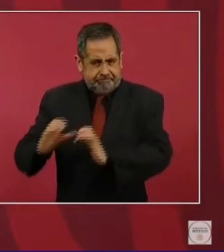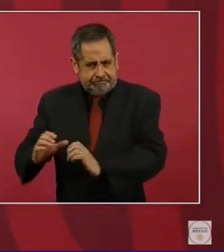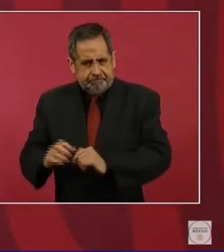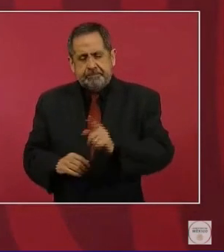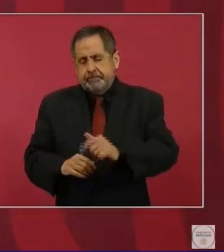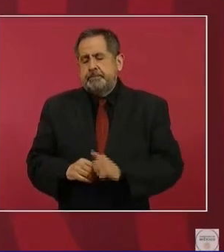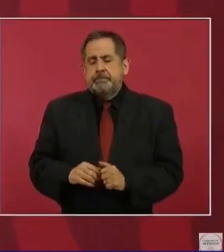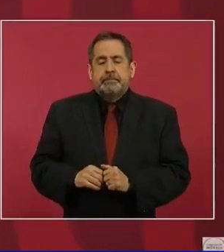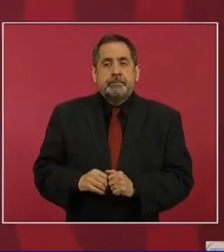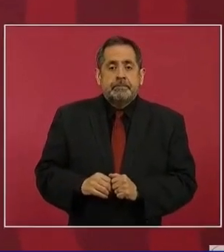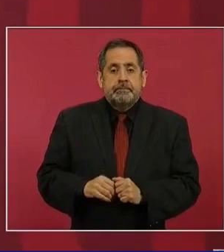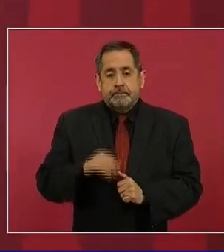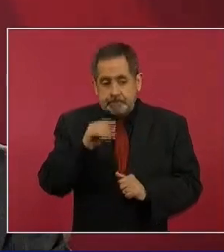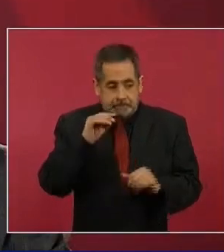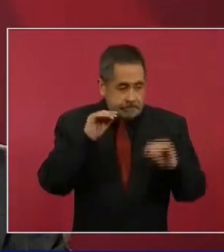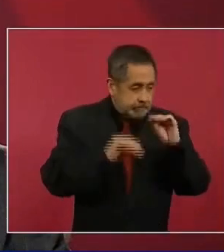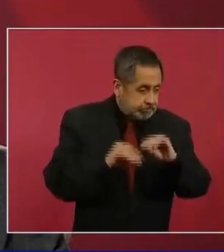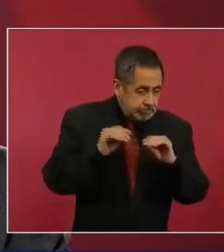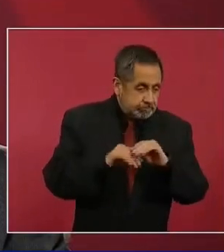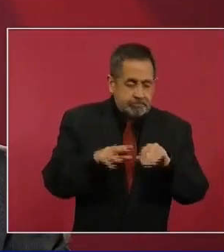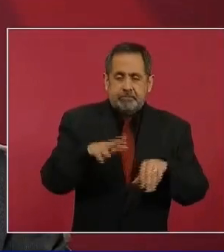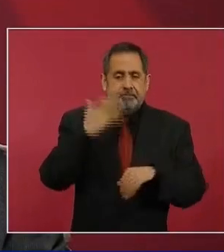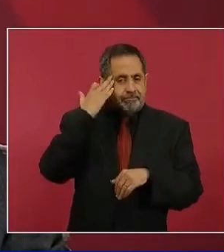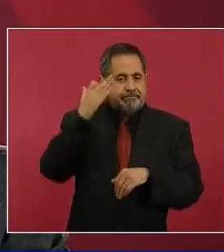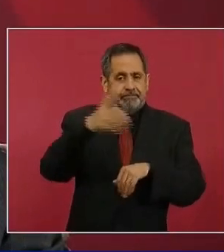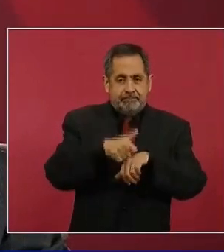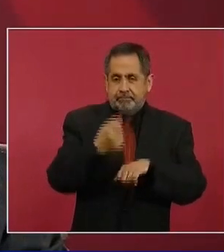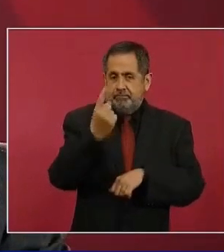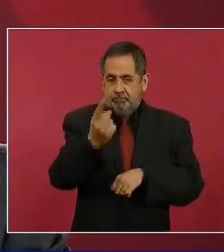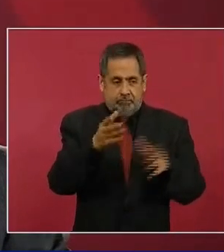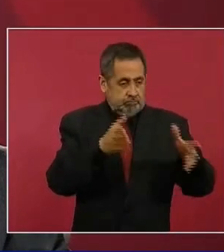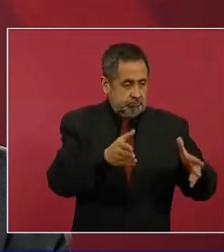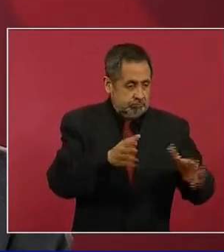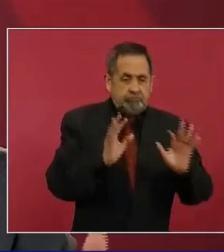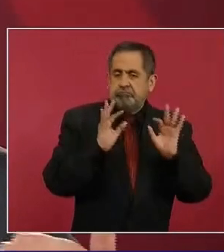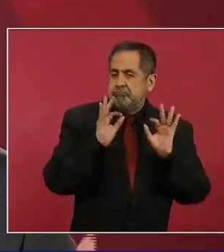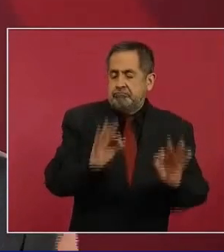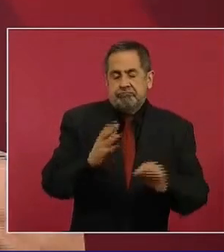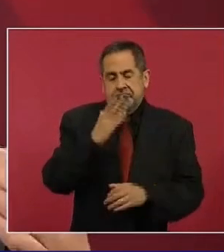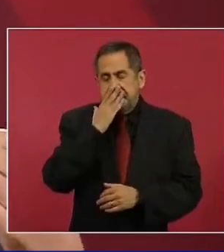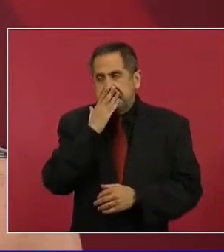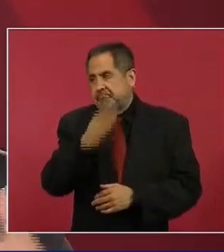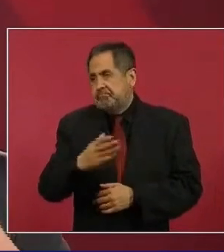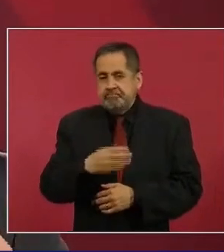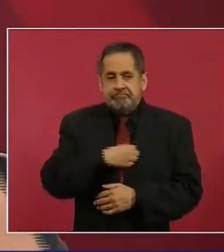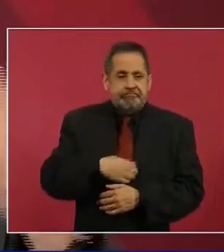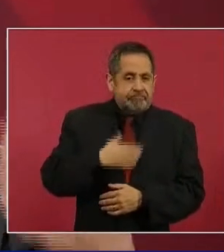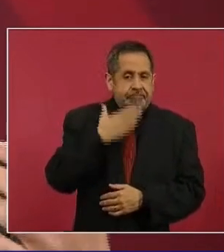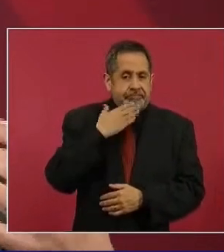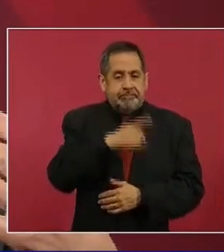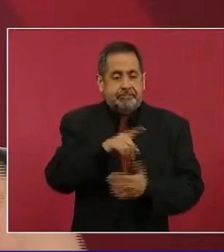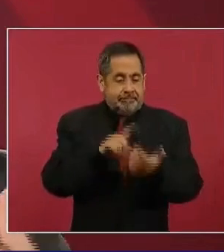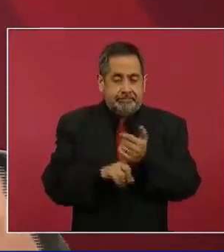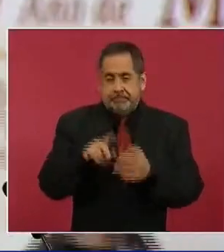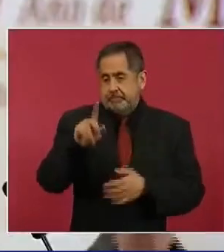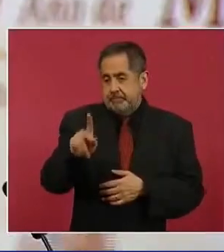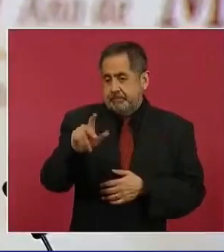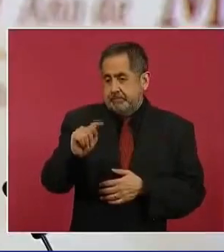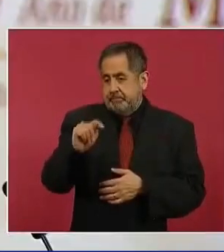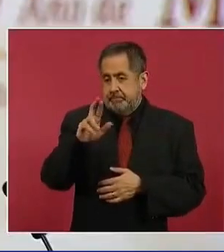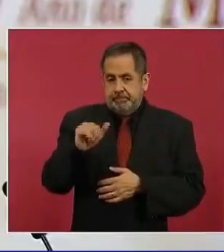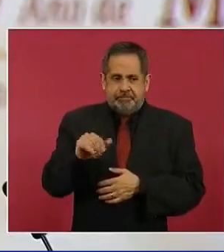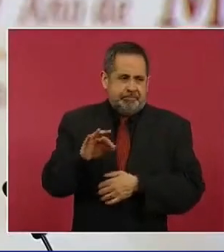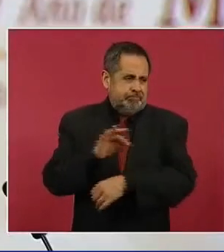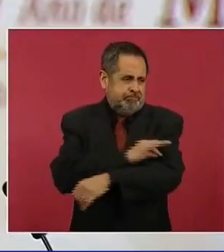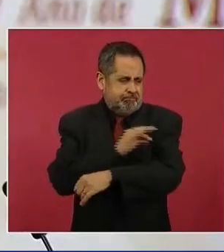en general del ensayo fase 1 fueron muy alentadoras. La vacuna Patria logra generar una muy